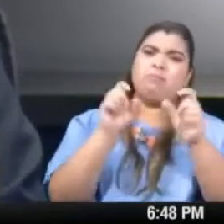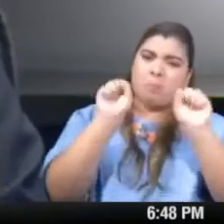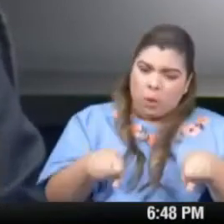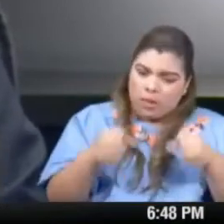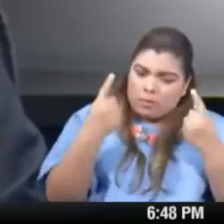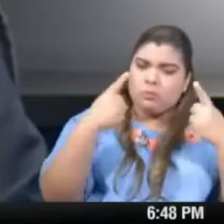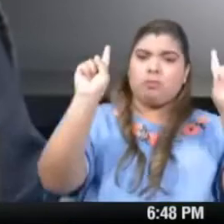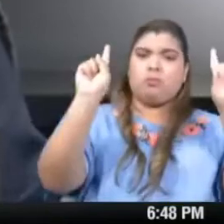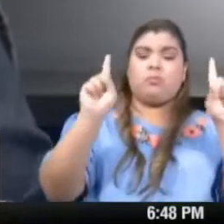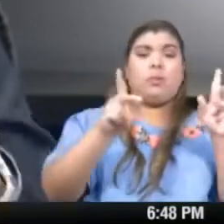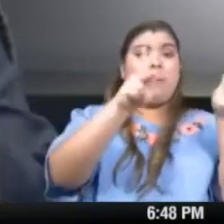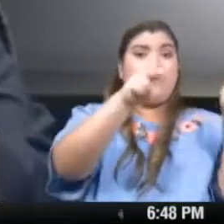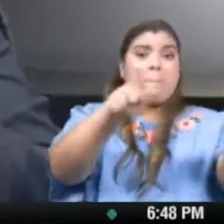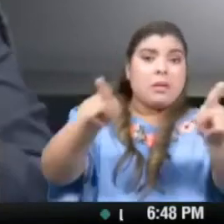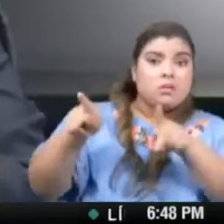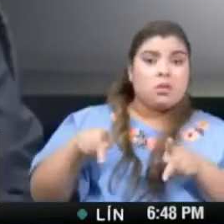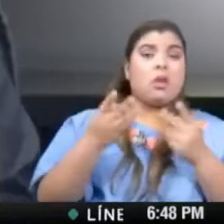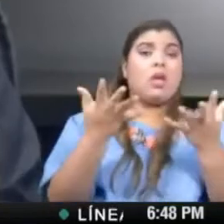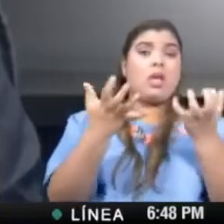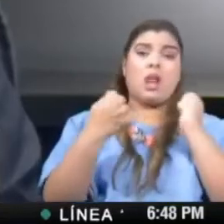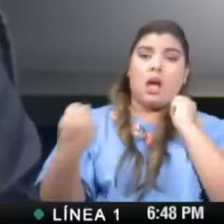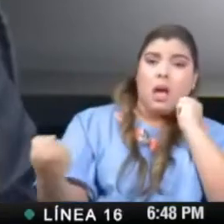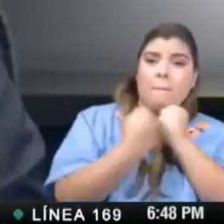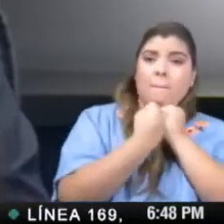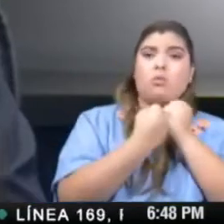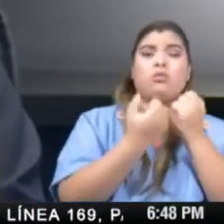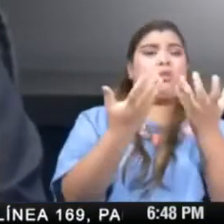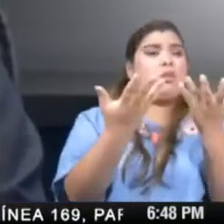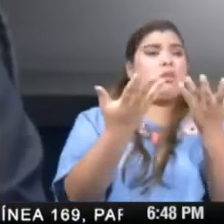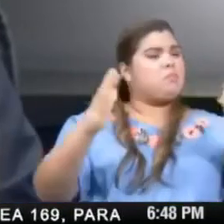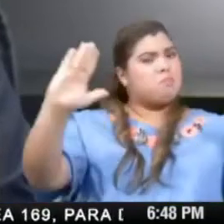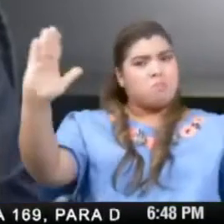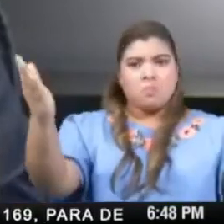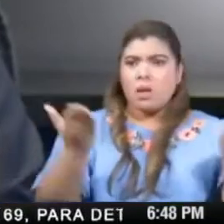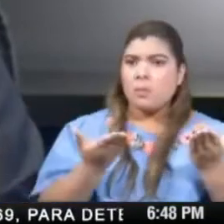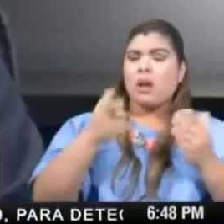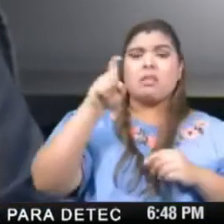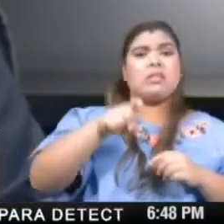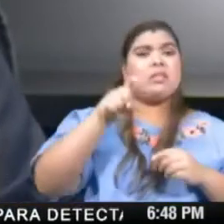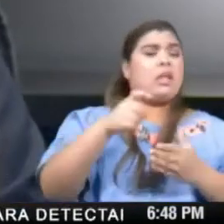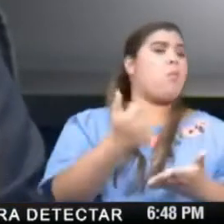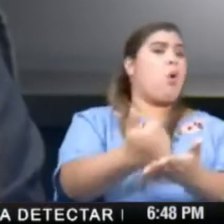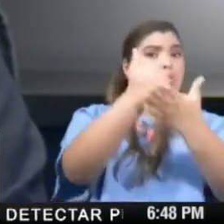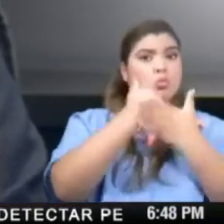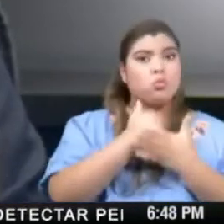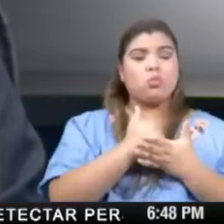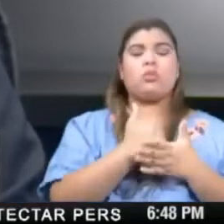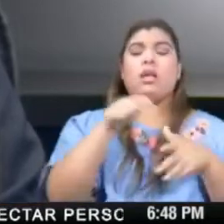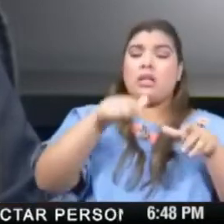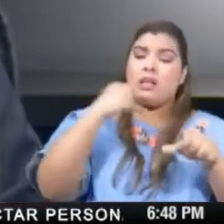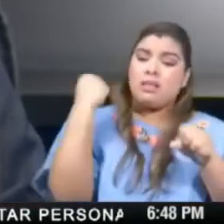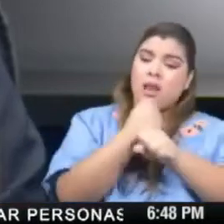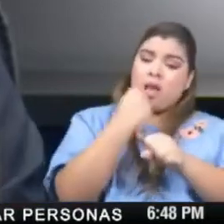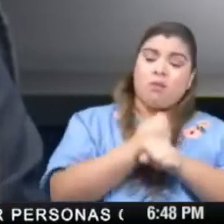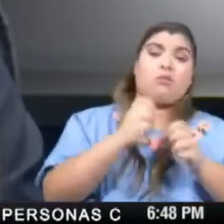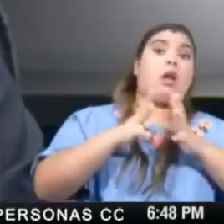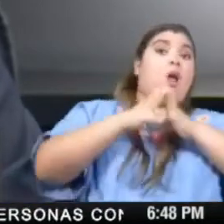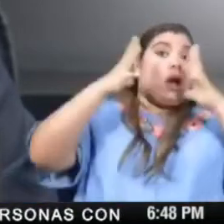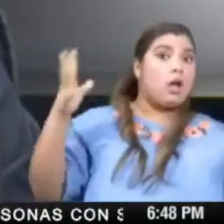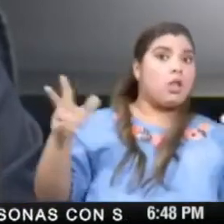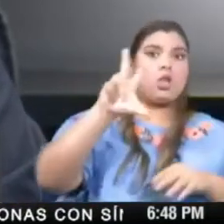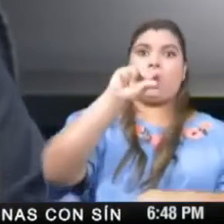quieran cooperar, que quieran sumarse, bienvenidos. Necesitamos ayuda porque esto es un trabajo que vamos a tener que hacer muy